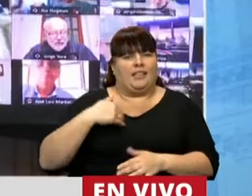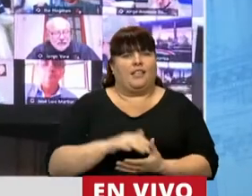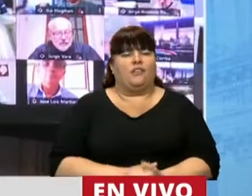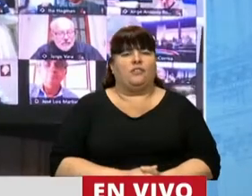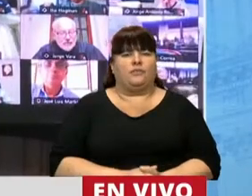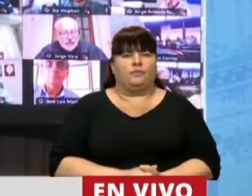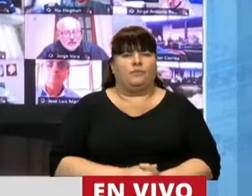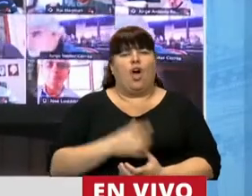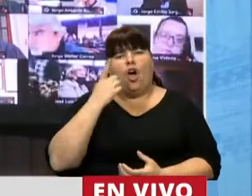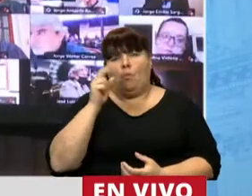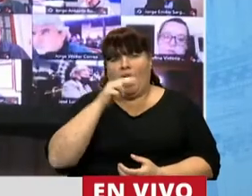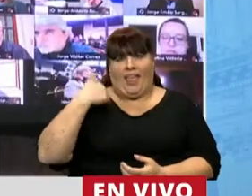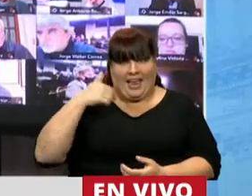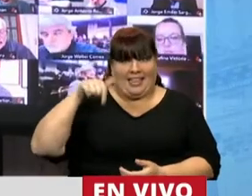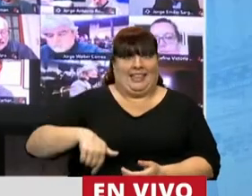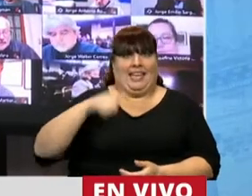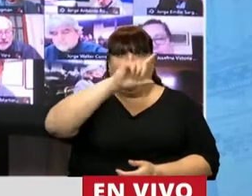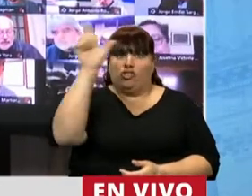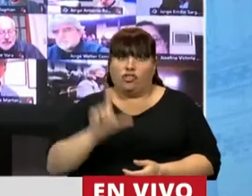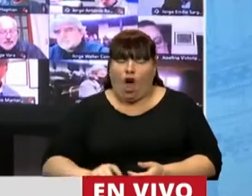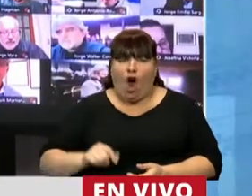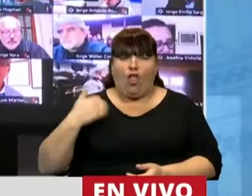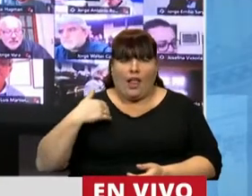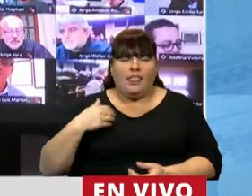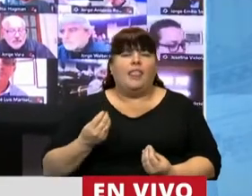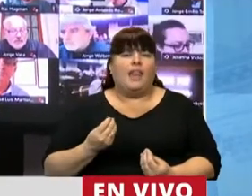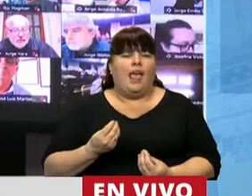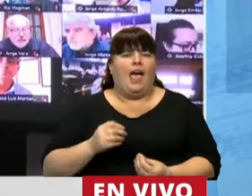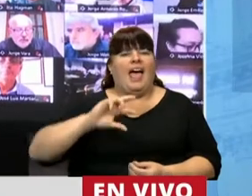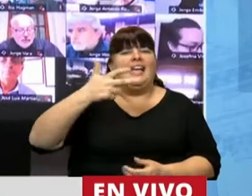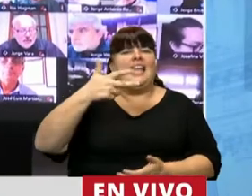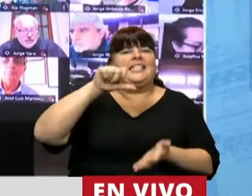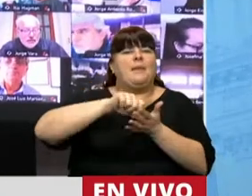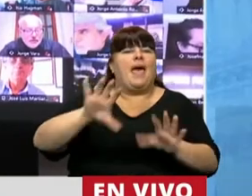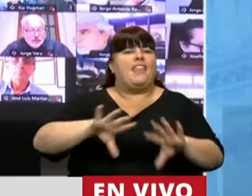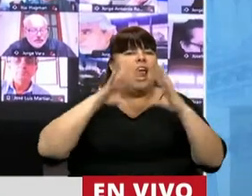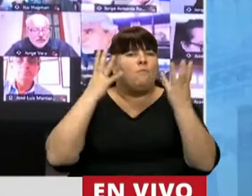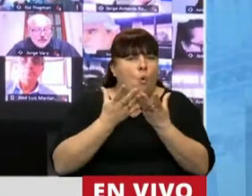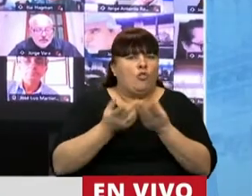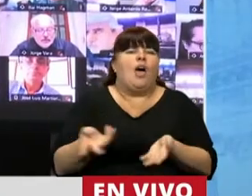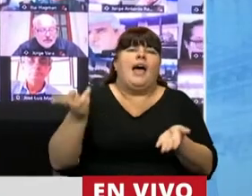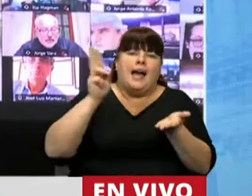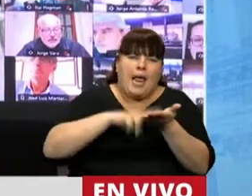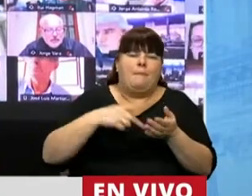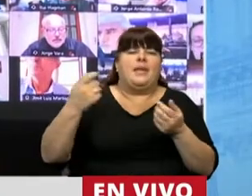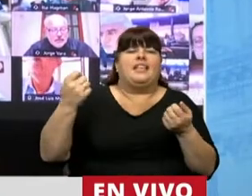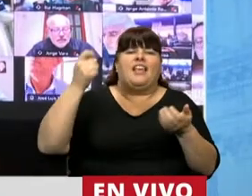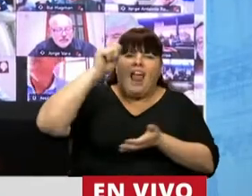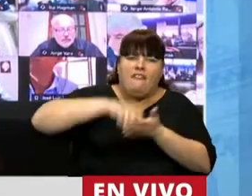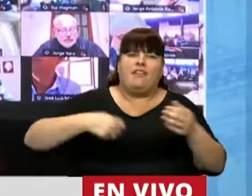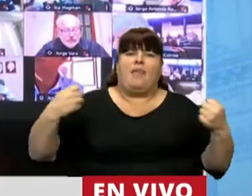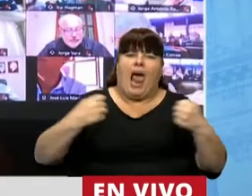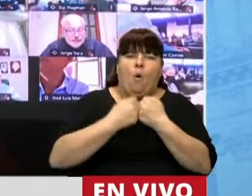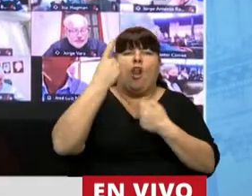y argentinas, a nuestro país, la República Argentina, en el tercer país del mundo en ratificar el convenio